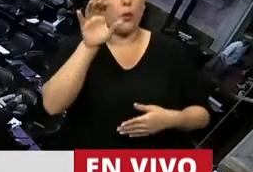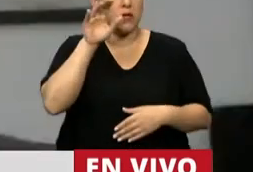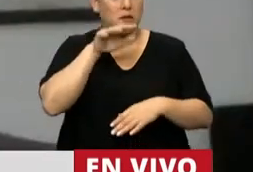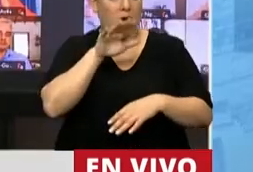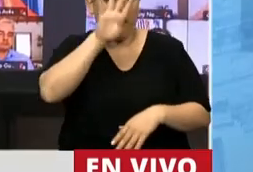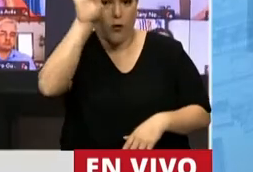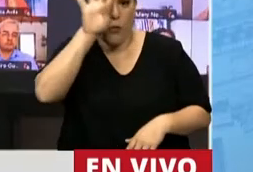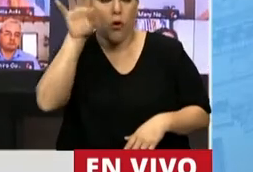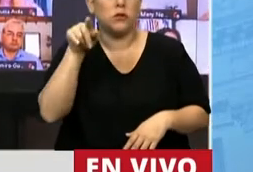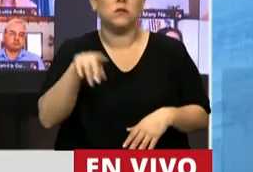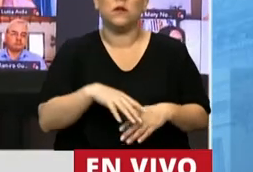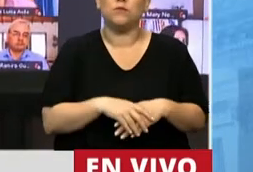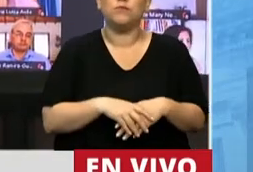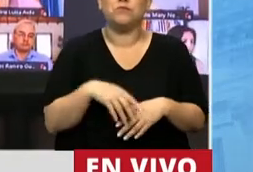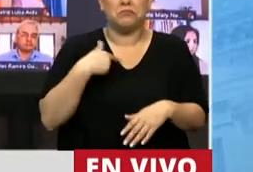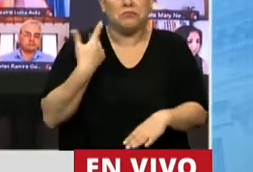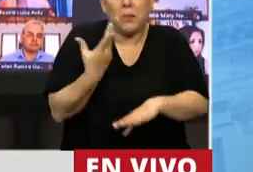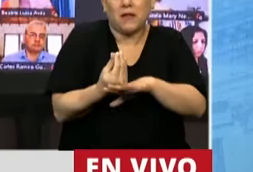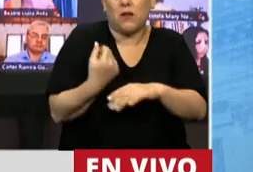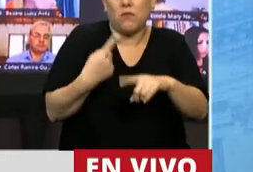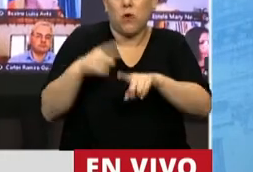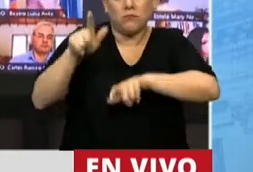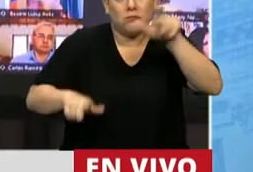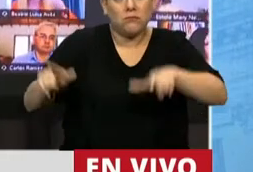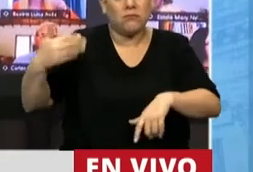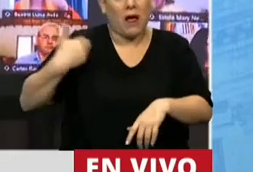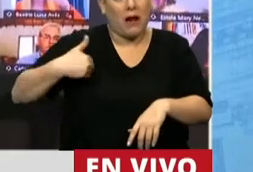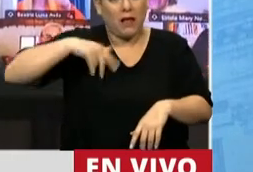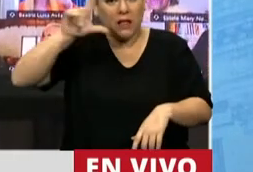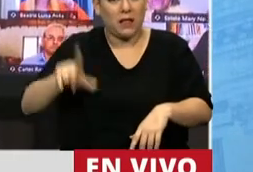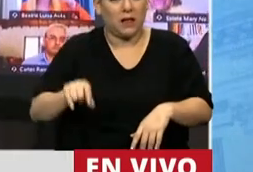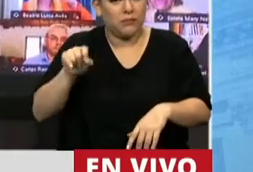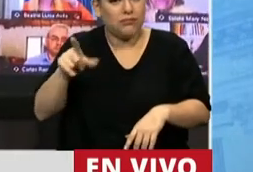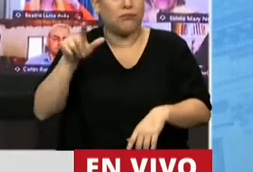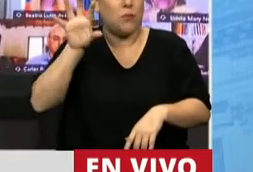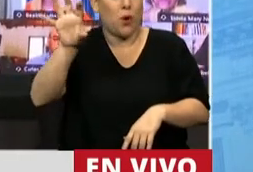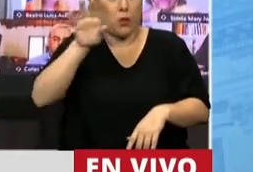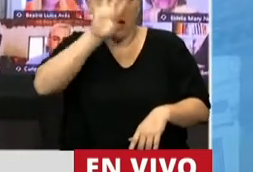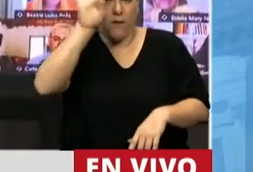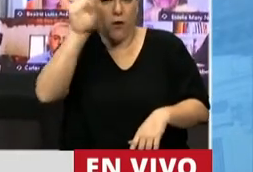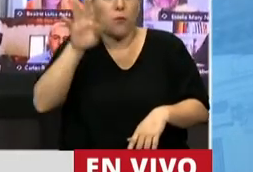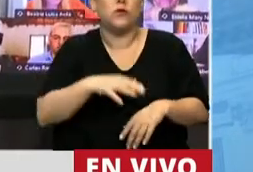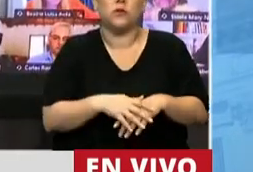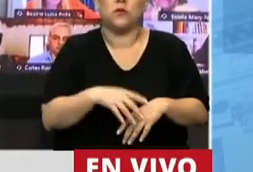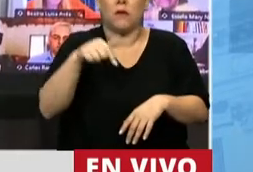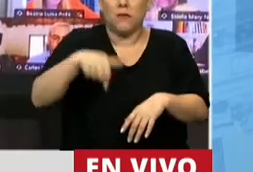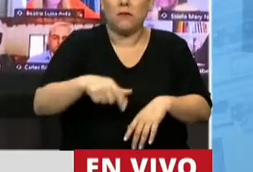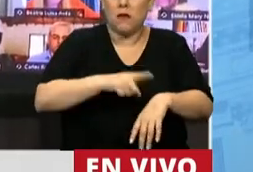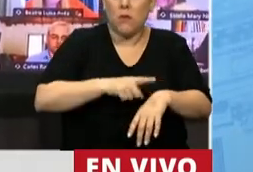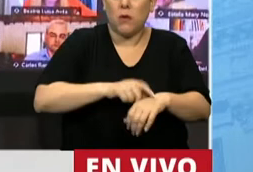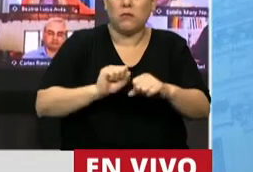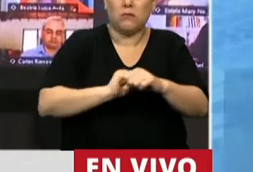de coprovincianos, quiero plantear la situación que vive mi provincia y muchos formoseños en el marco de esta pandemia.